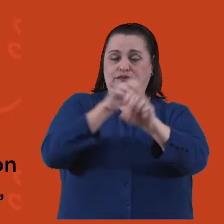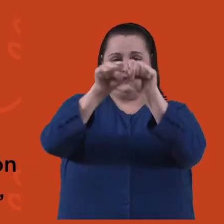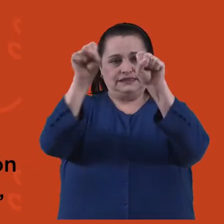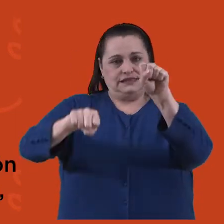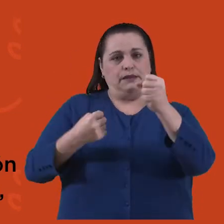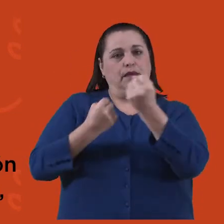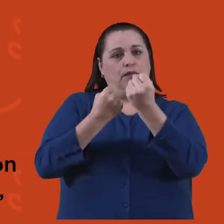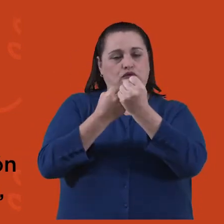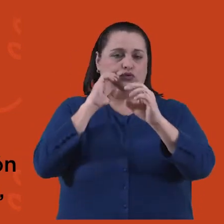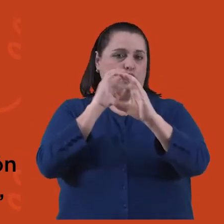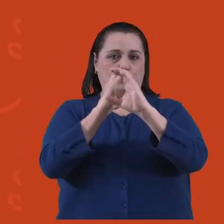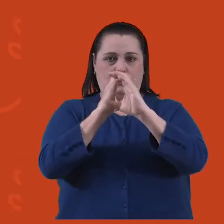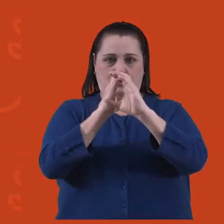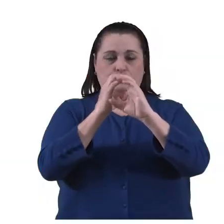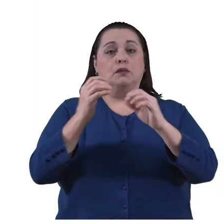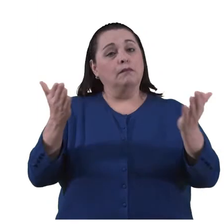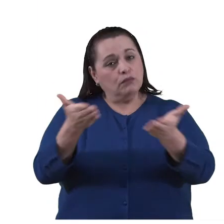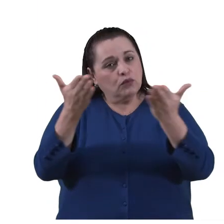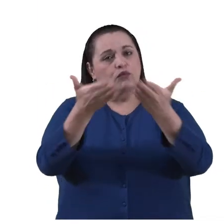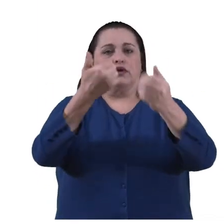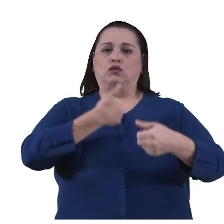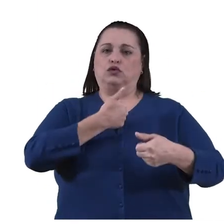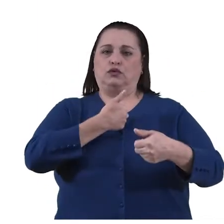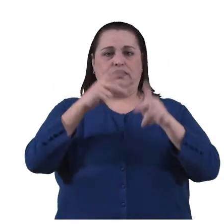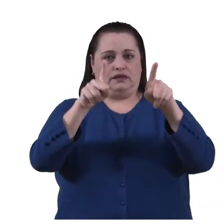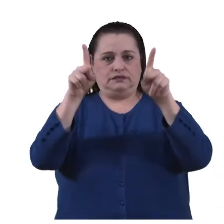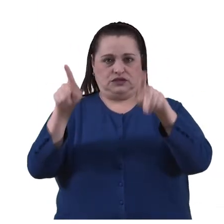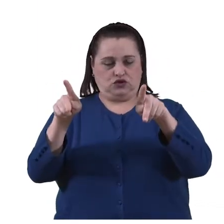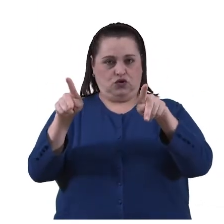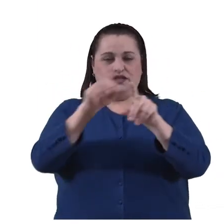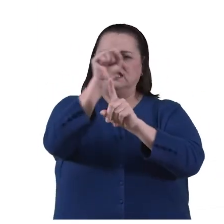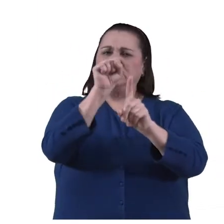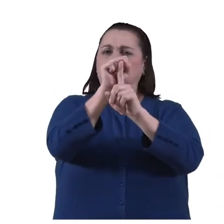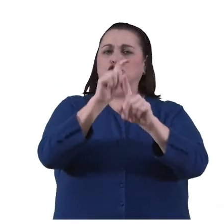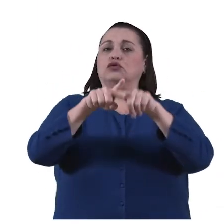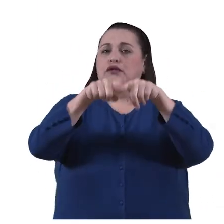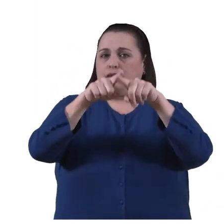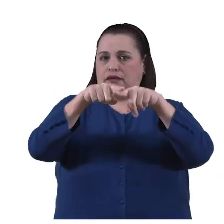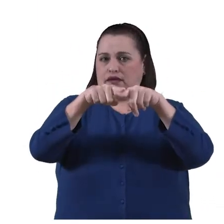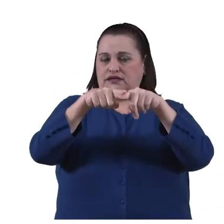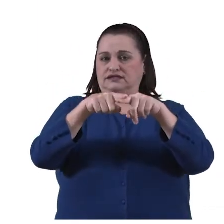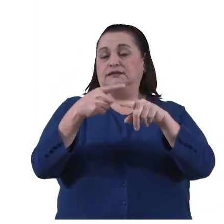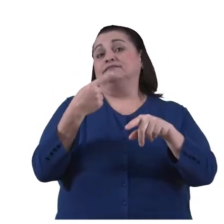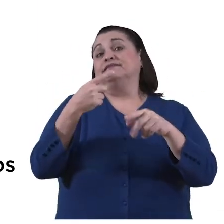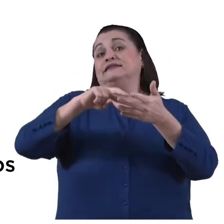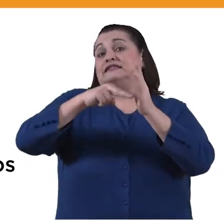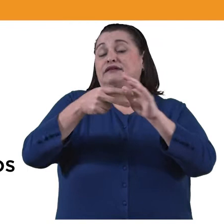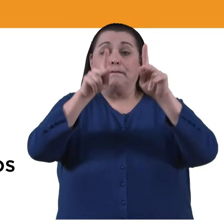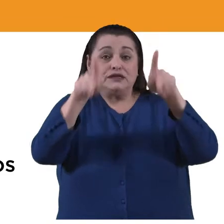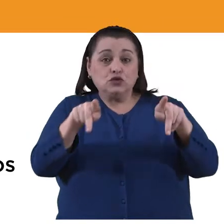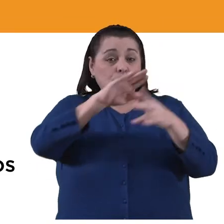un sistema de apoyo a los cuidados, para promover la autonomía de las personas en situación de dependencia, es decir,